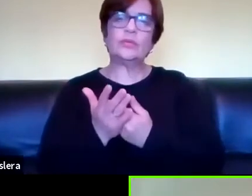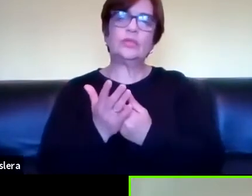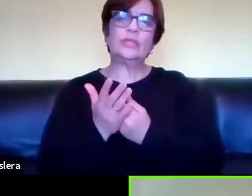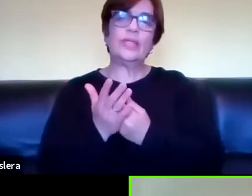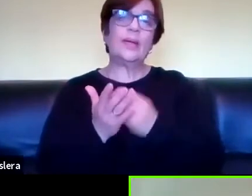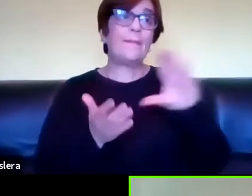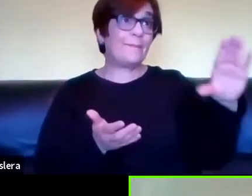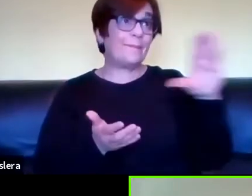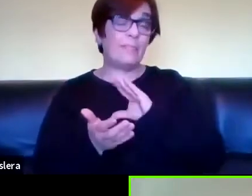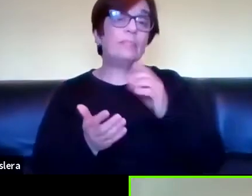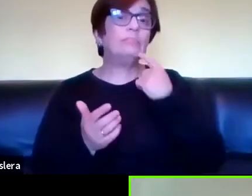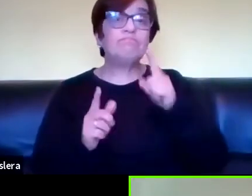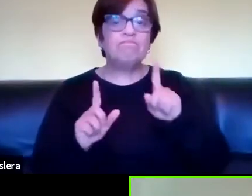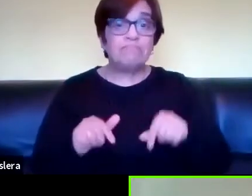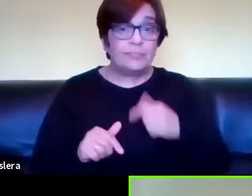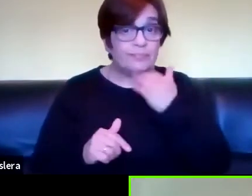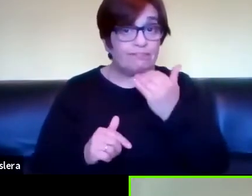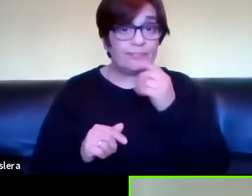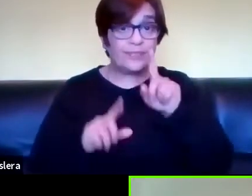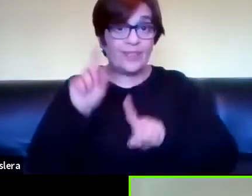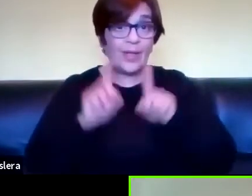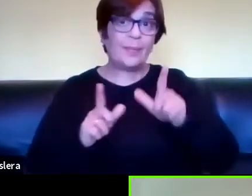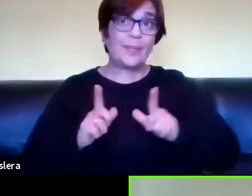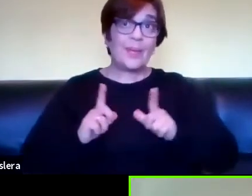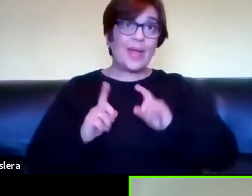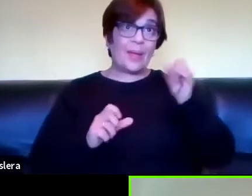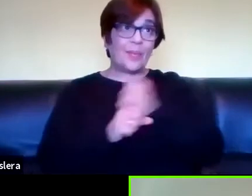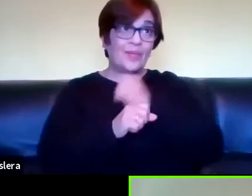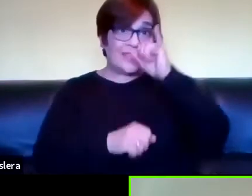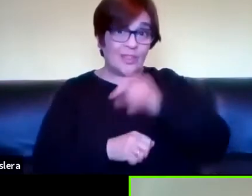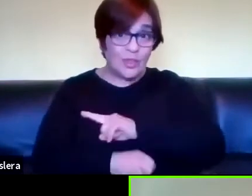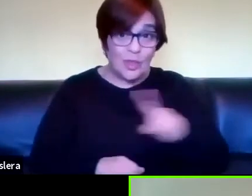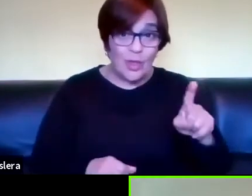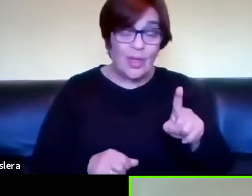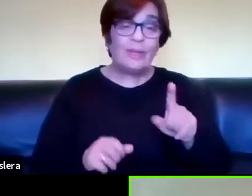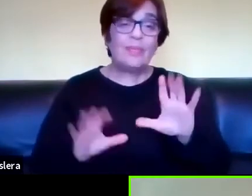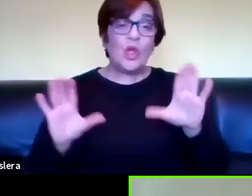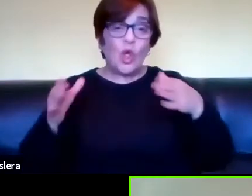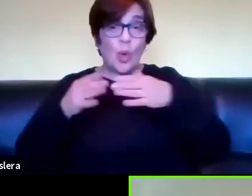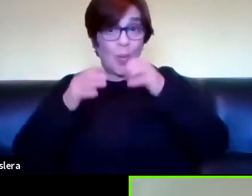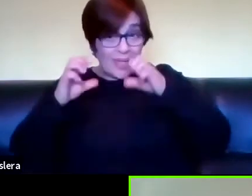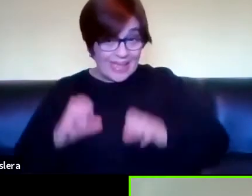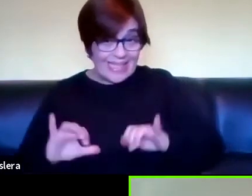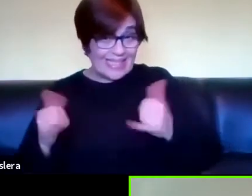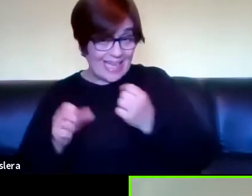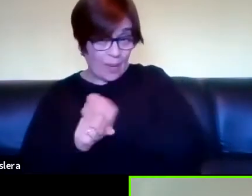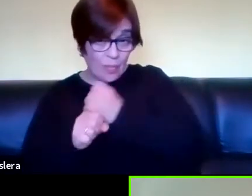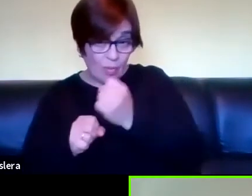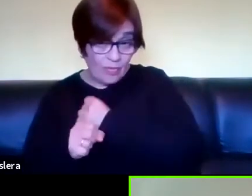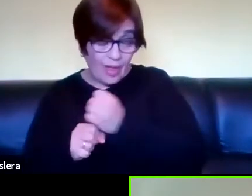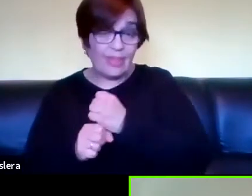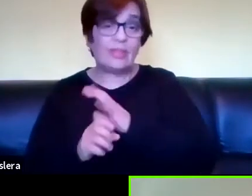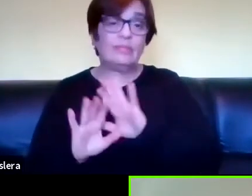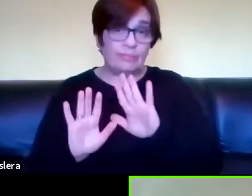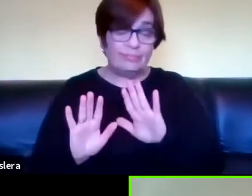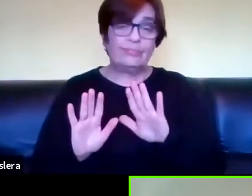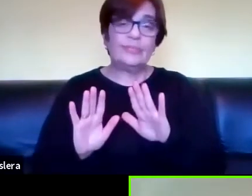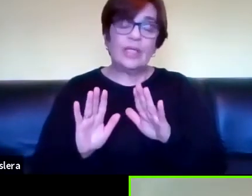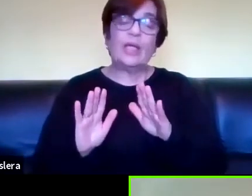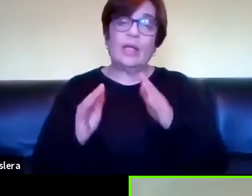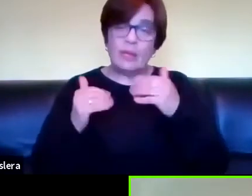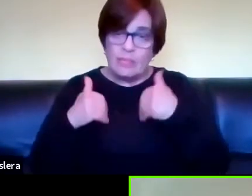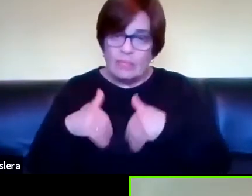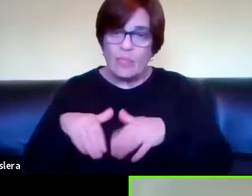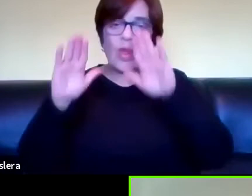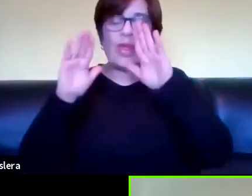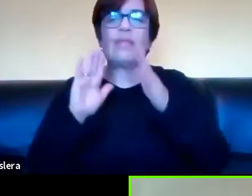nada estamos en la dulce espera pero acaba de ser aprobado por el comité de ética ya sí que ya estamos con carta con luz verde como para empezar